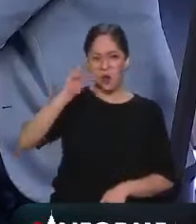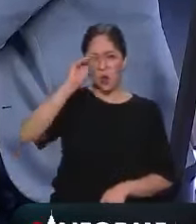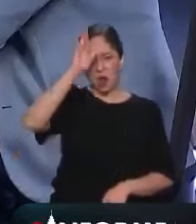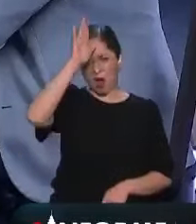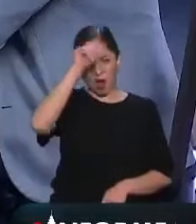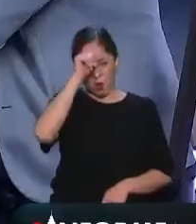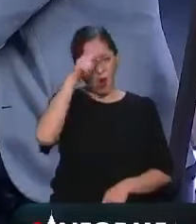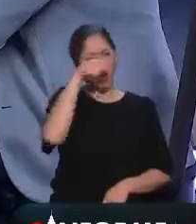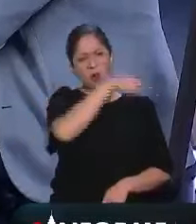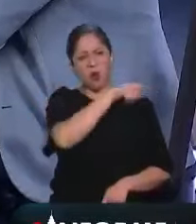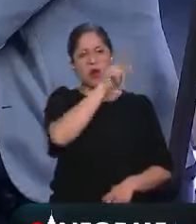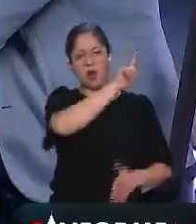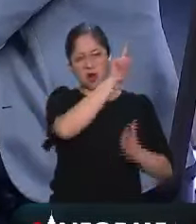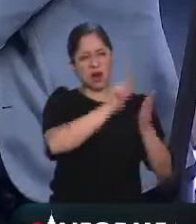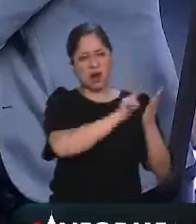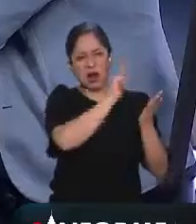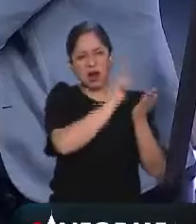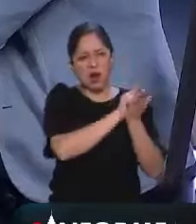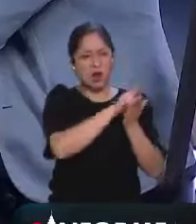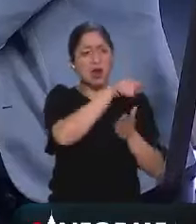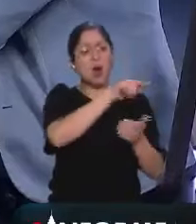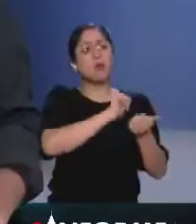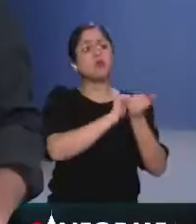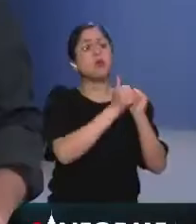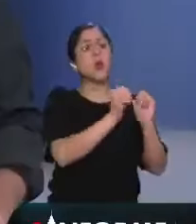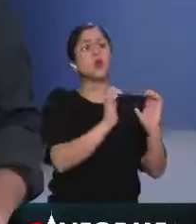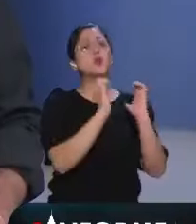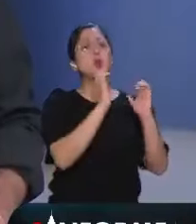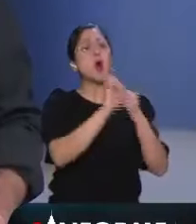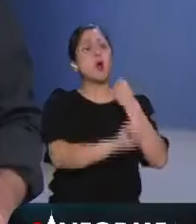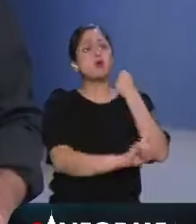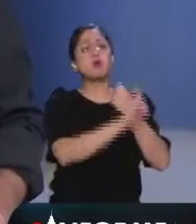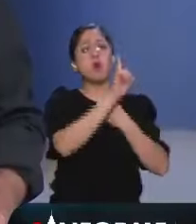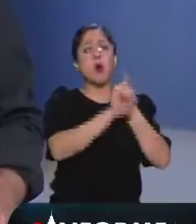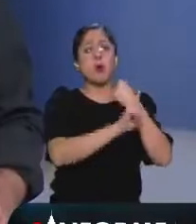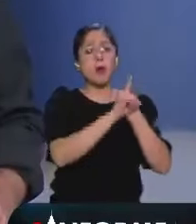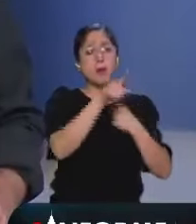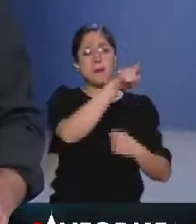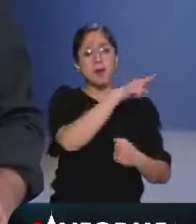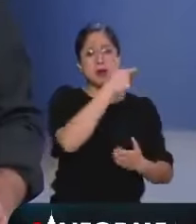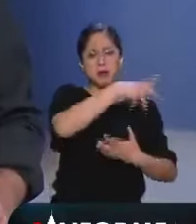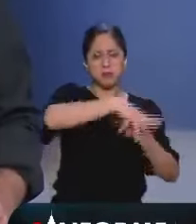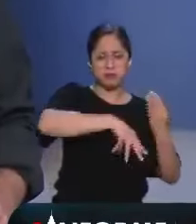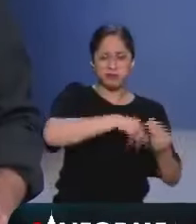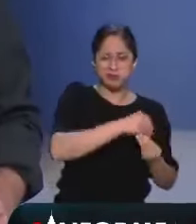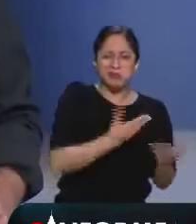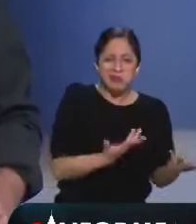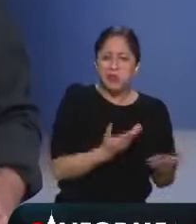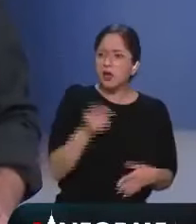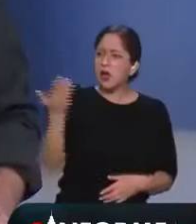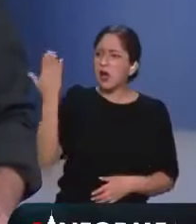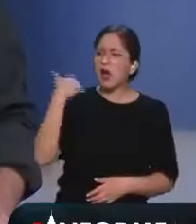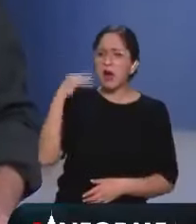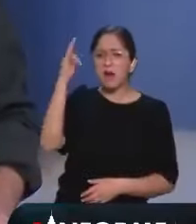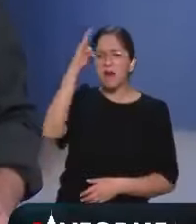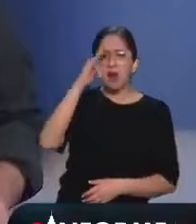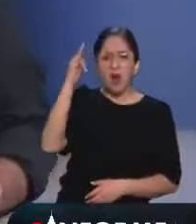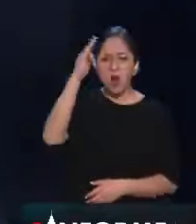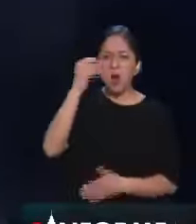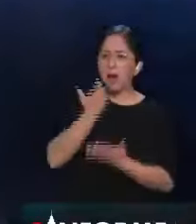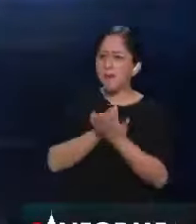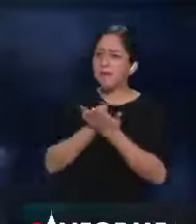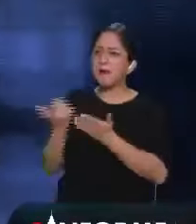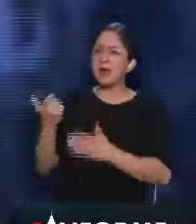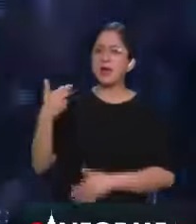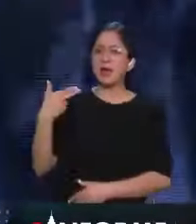economía de los mexicanos. Será de su esposo, que era consejero de una filial de Iberdrola, por lo que recibió más de 8 millones de pesos, pero de todos los mexicanos, me parece.